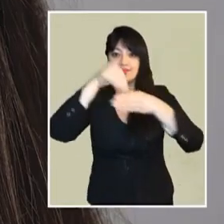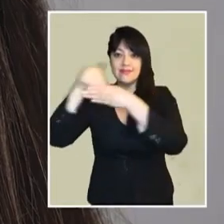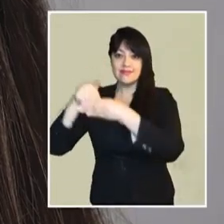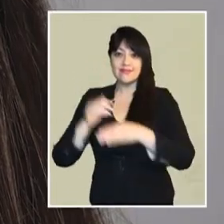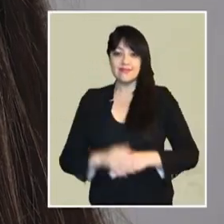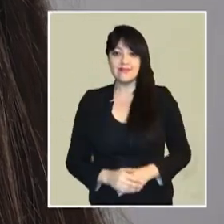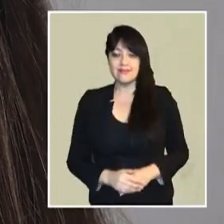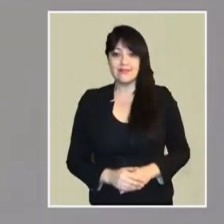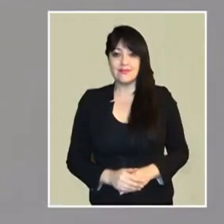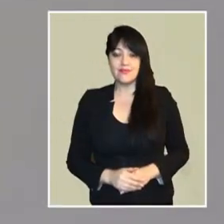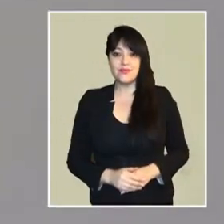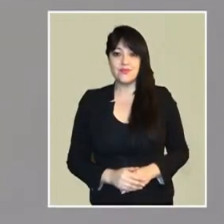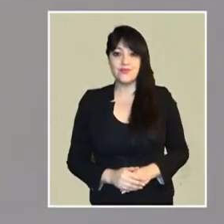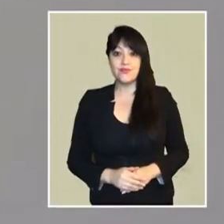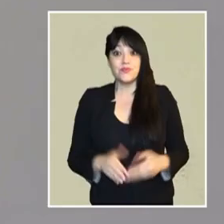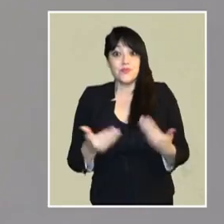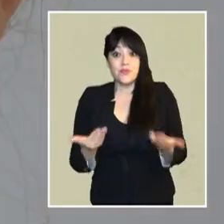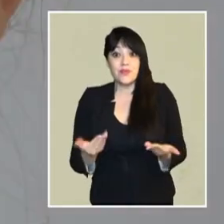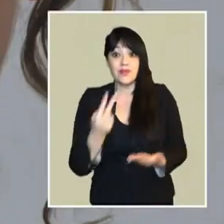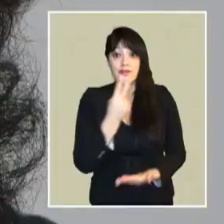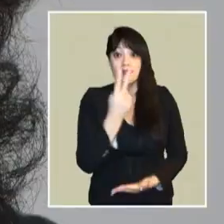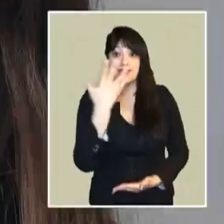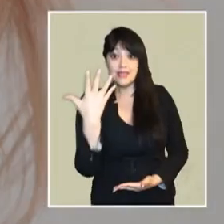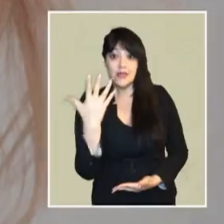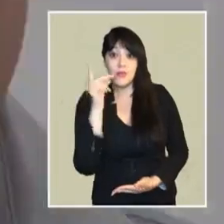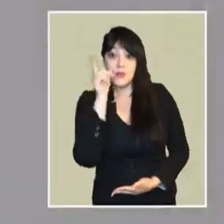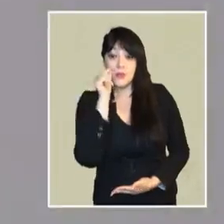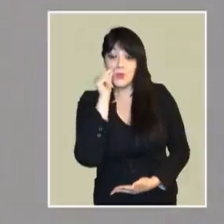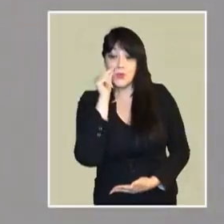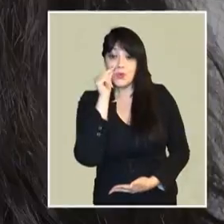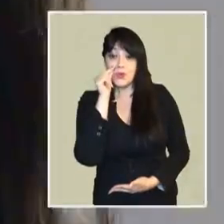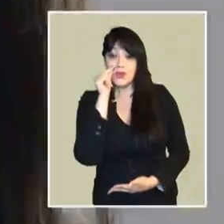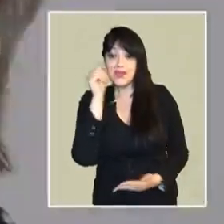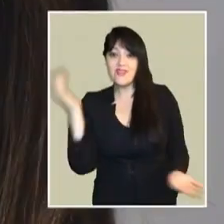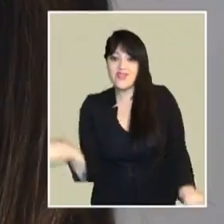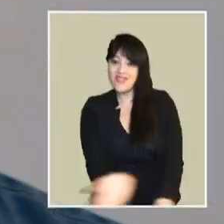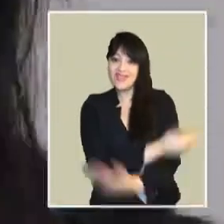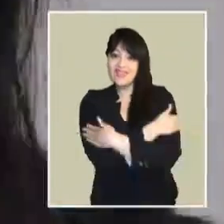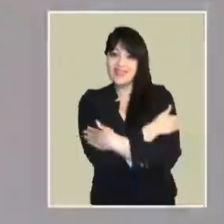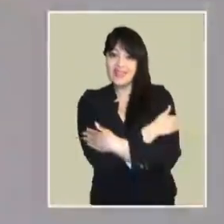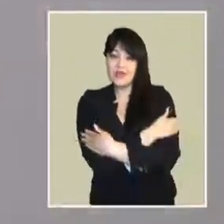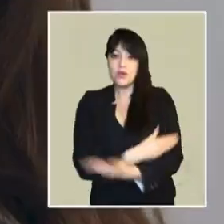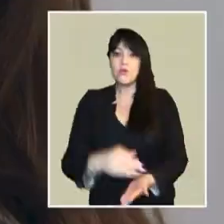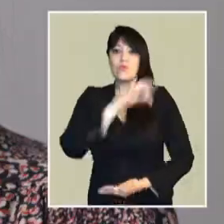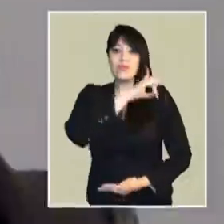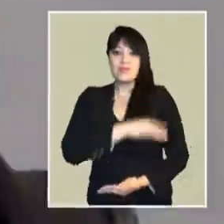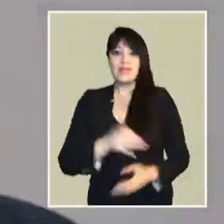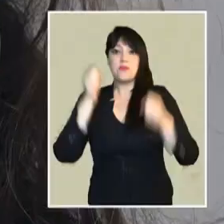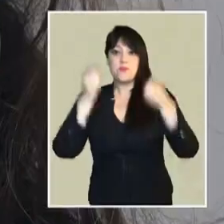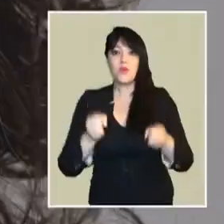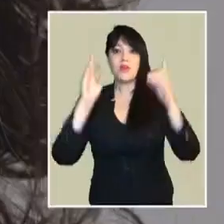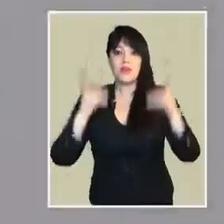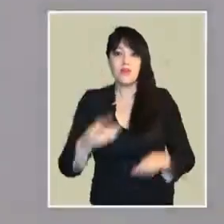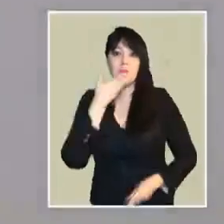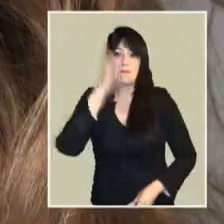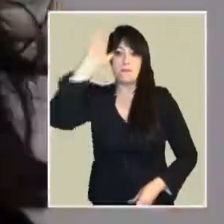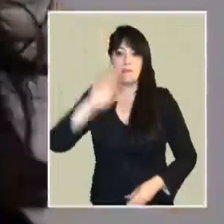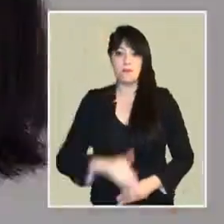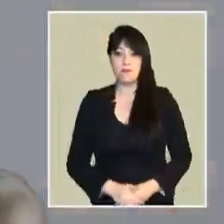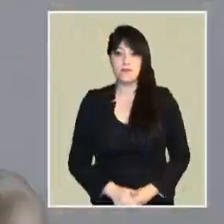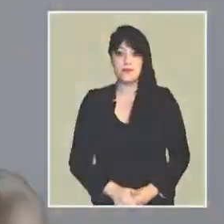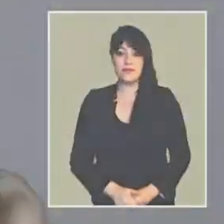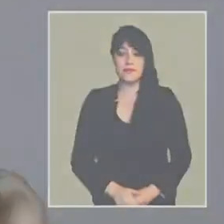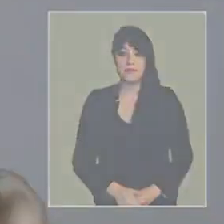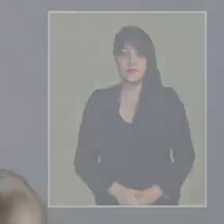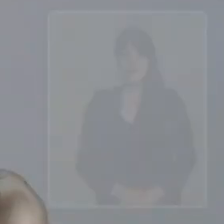Que abrace la democracia. Por eso, este 25 de octubre vamos a abrazar un Chile que puede y